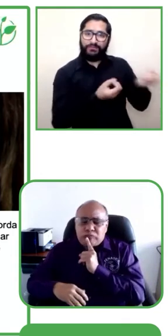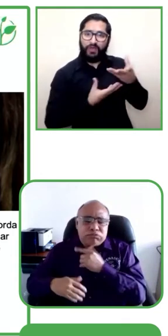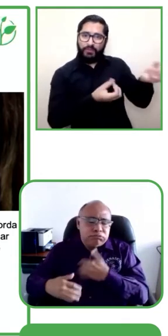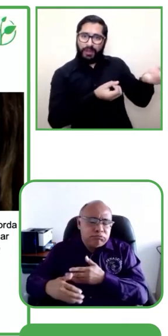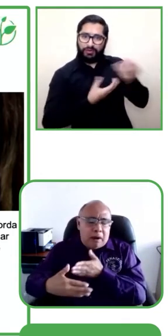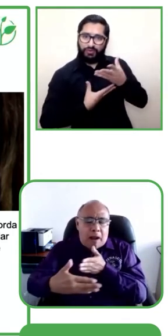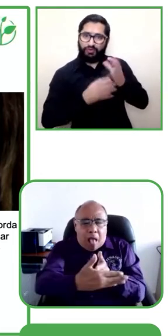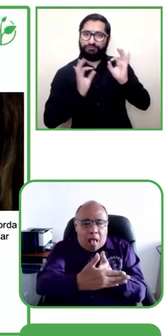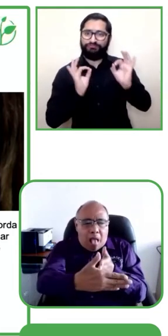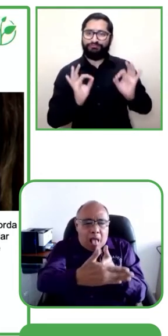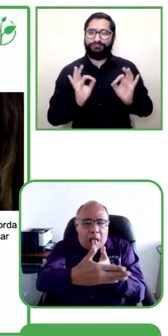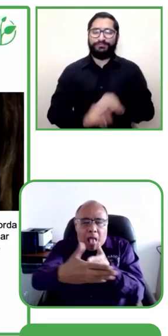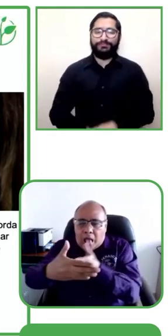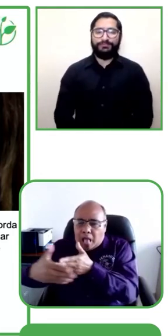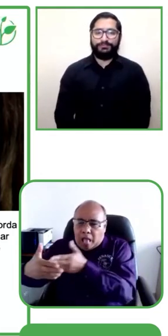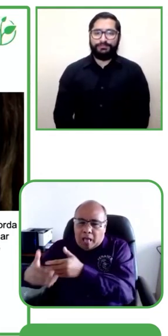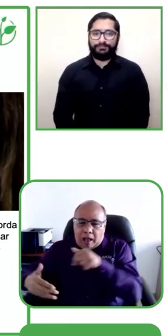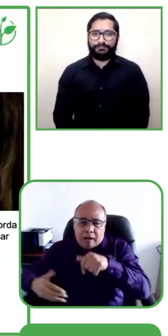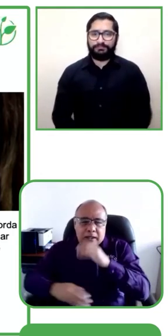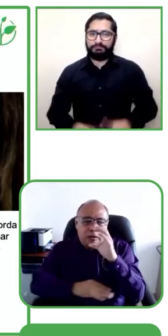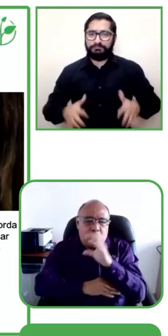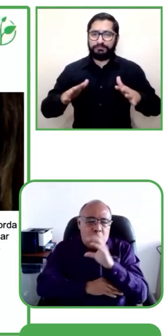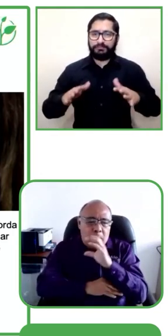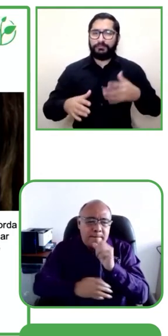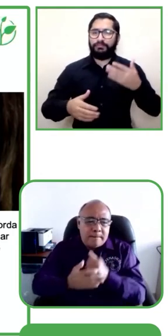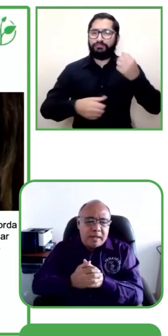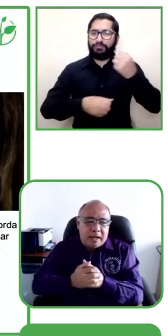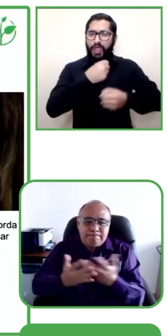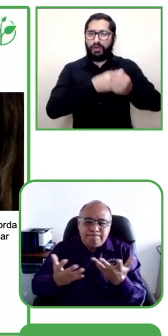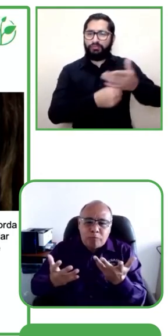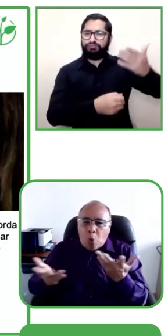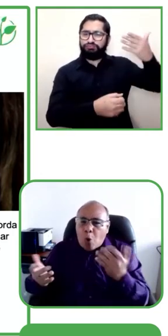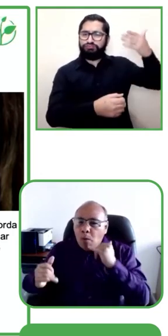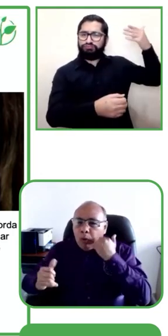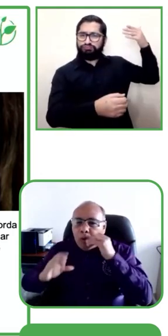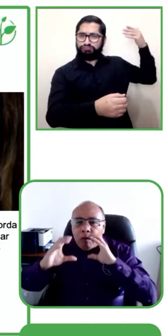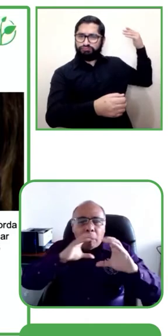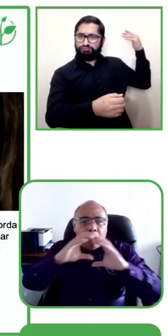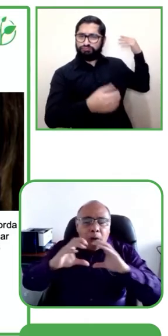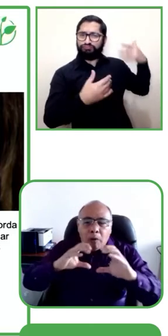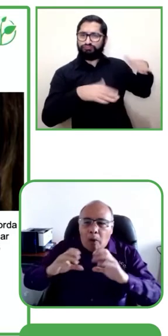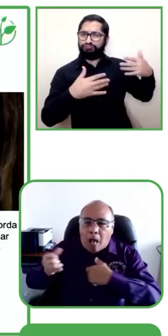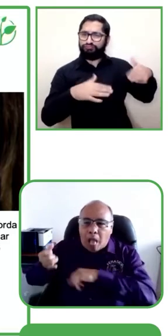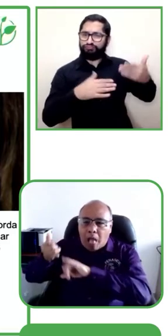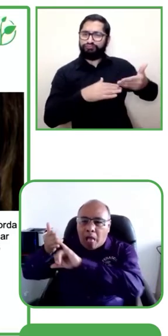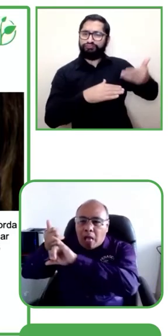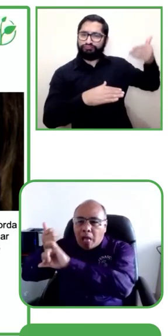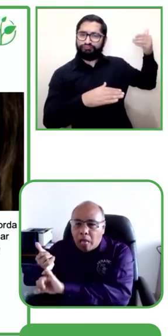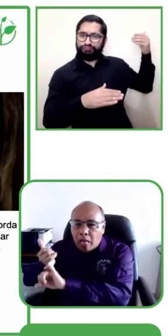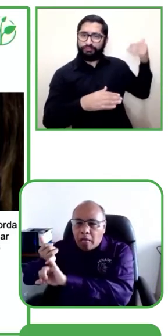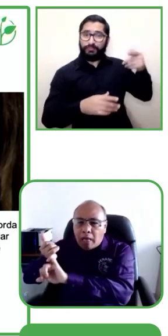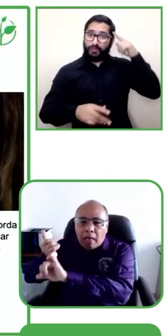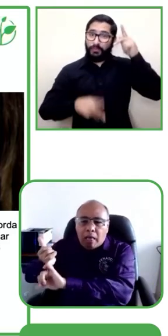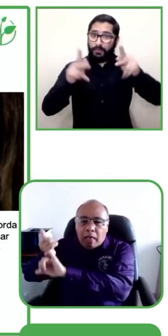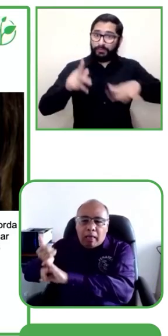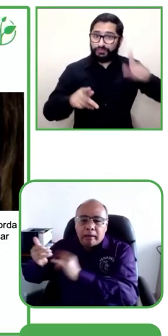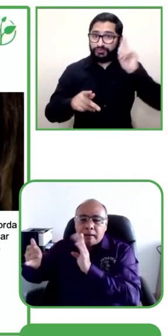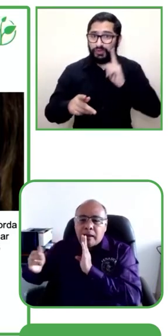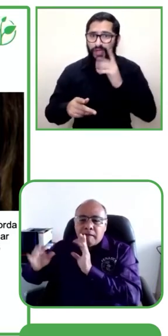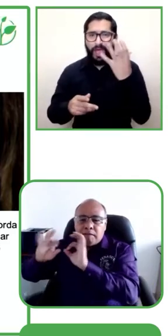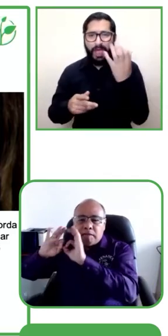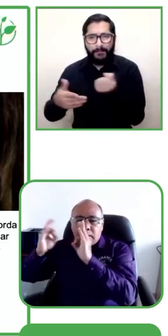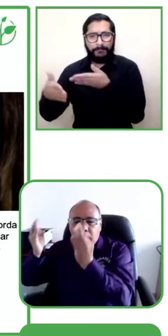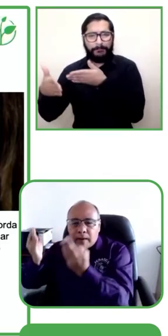Hace 20 años, las personas sordas se enfrentaban con múltiples barreras a nivel nacional, como por ejemplo, cómo